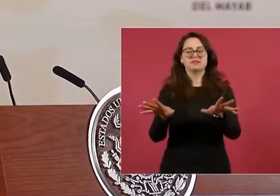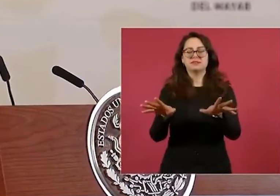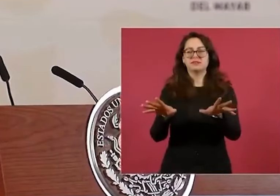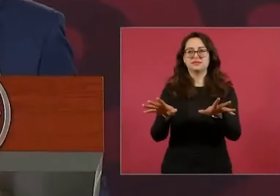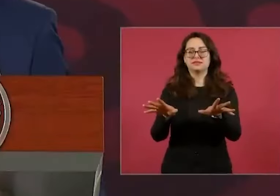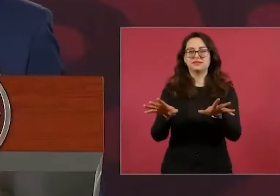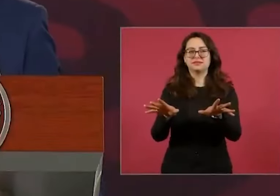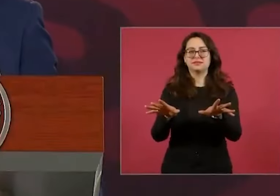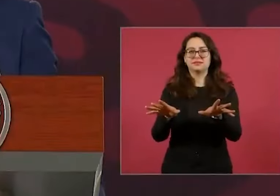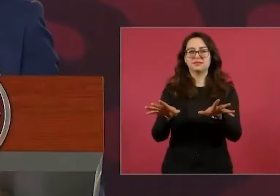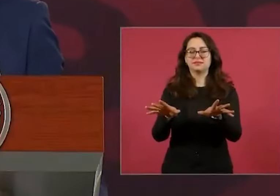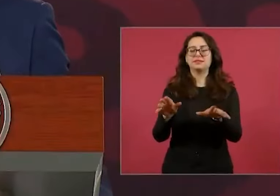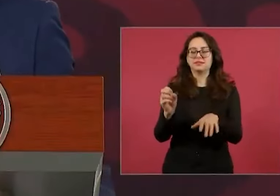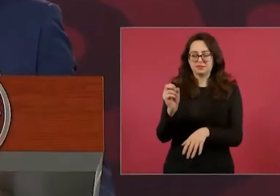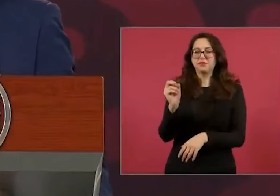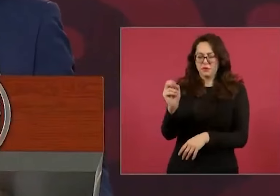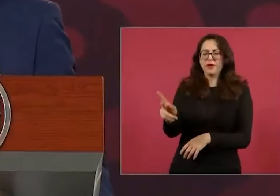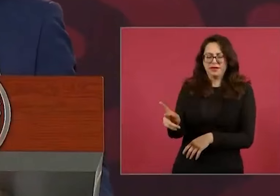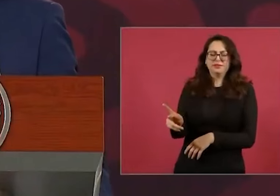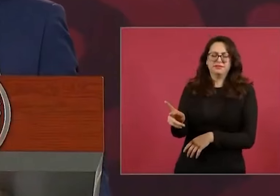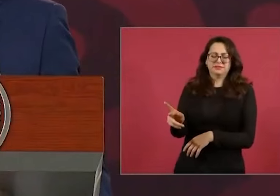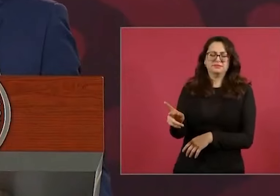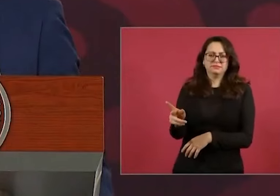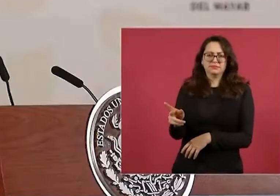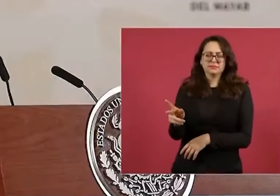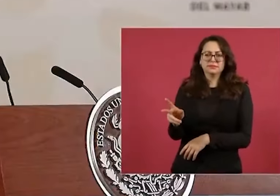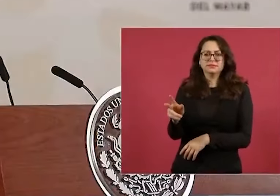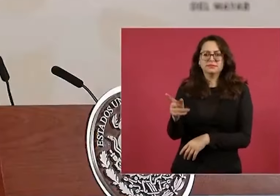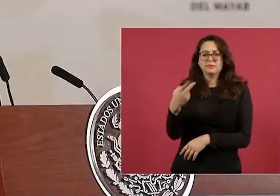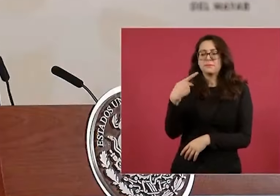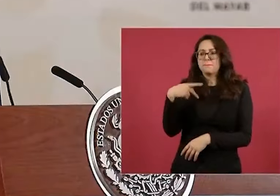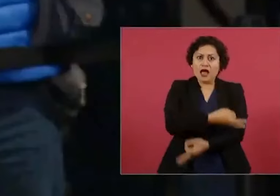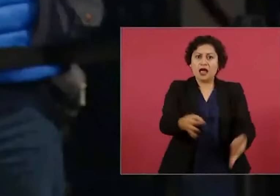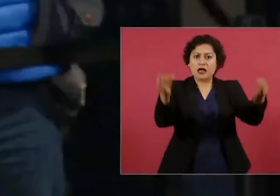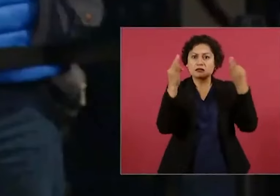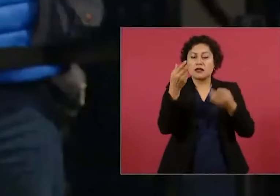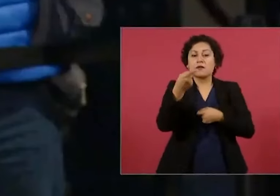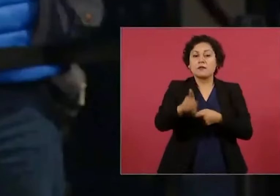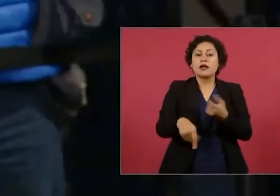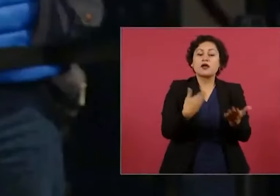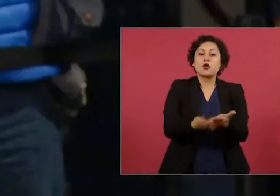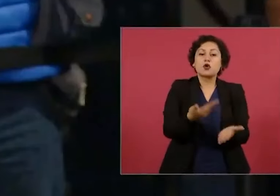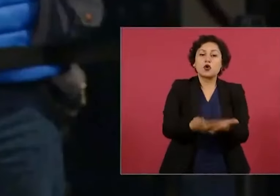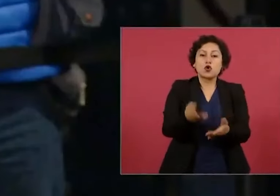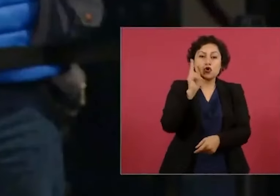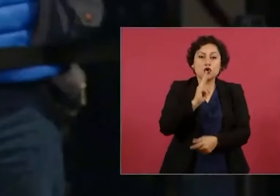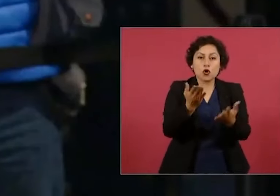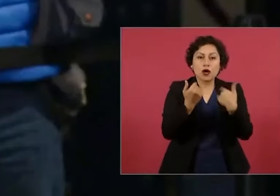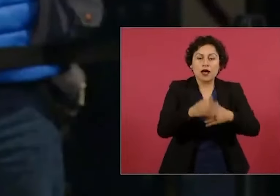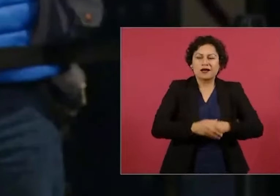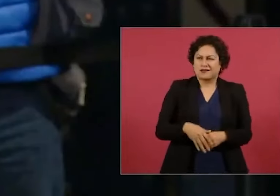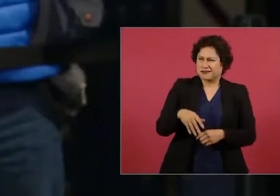víctima de los medios de comunicación. En su conferencia mañanera de este viernes 23 de febrero, la periodista Jessica Cermeño de